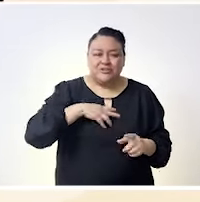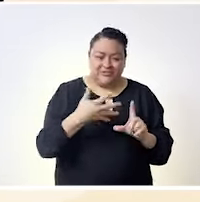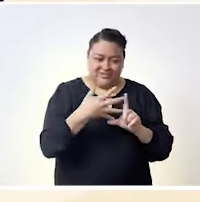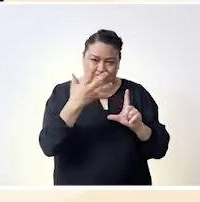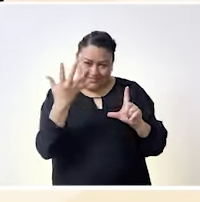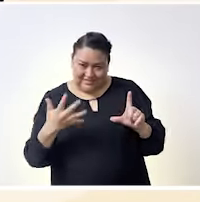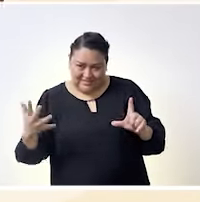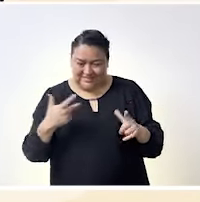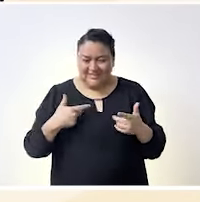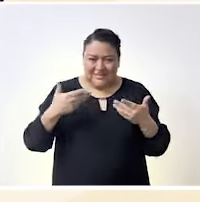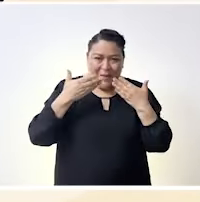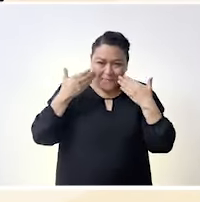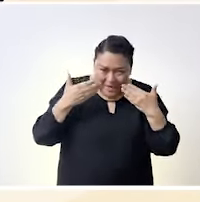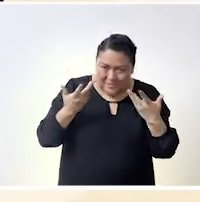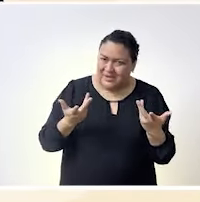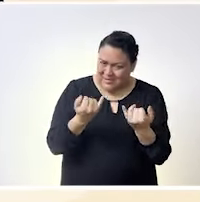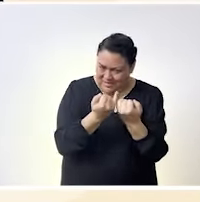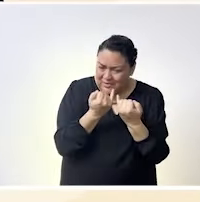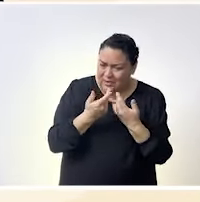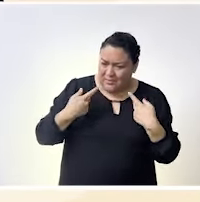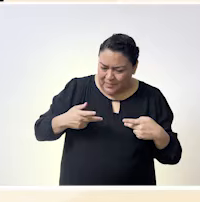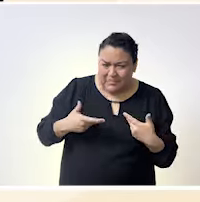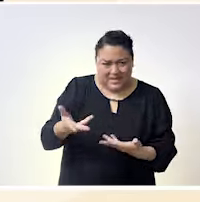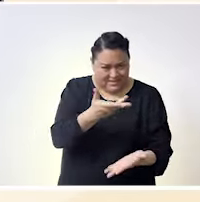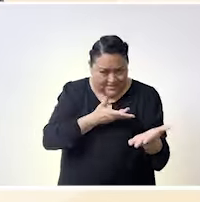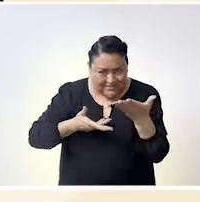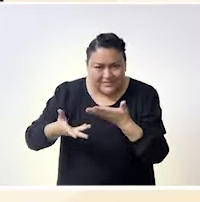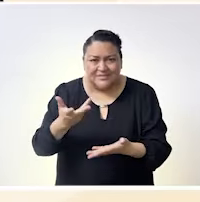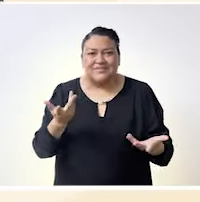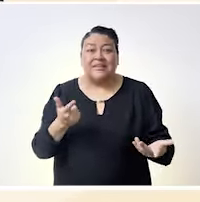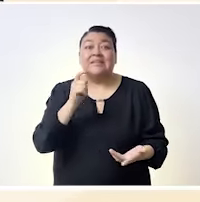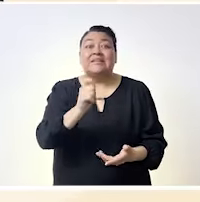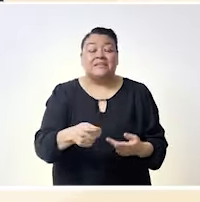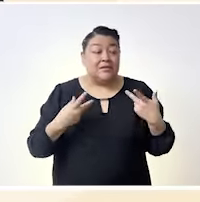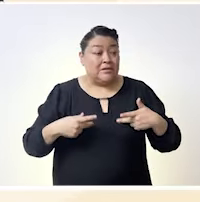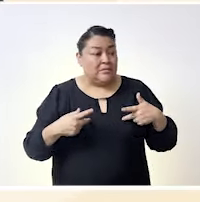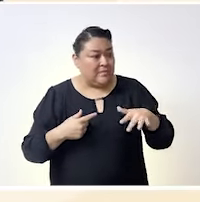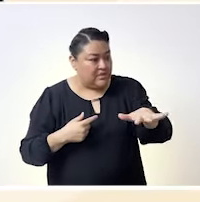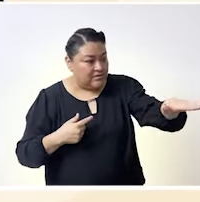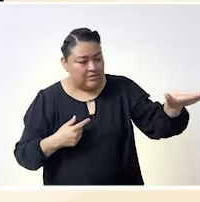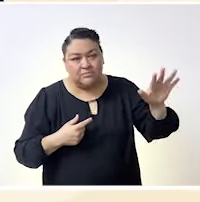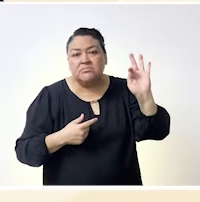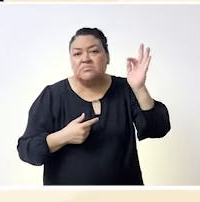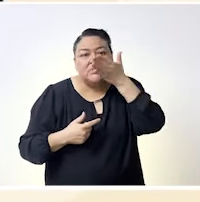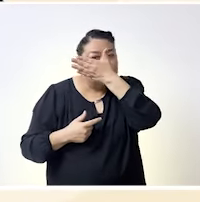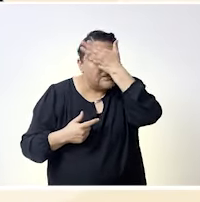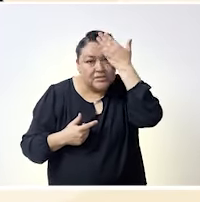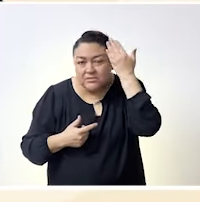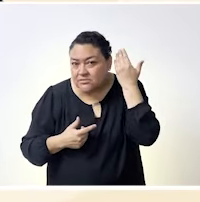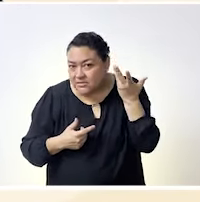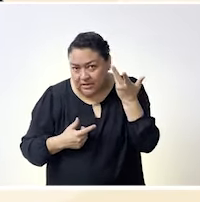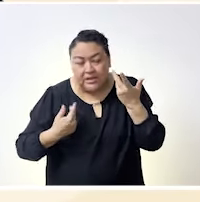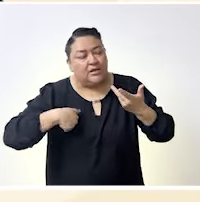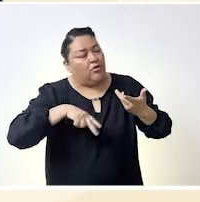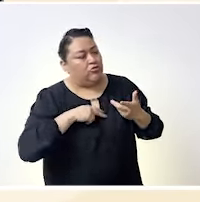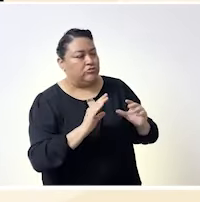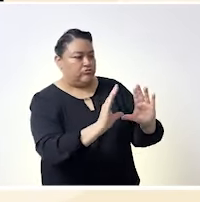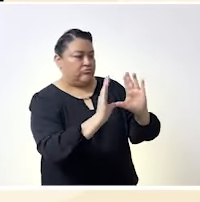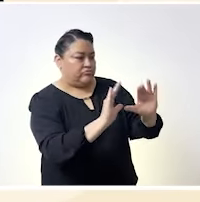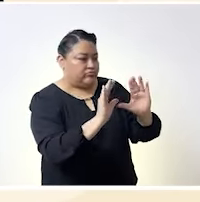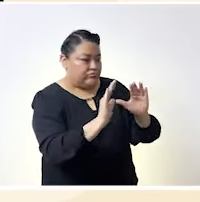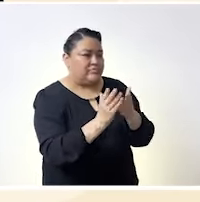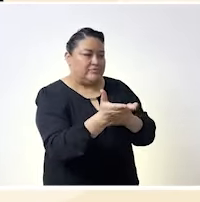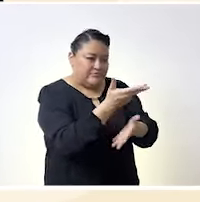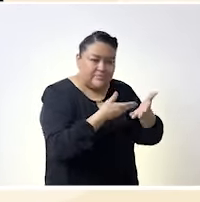homo LGBT fóbico friendly de alguna manera y apelar un poquito a que la banda no tiene mucha información también y